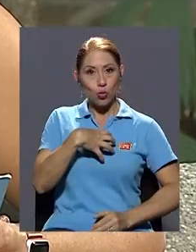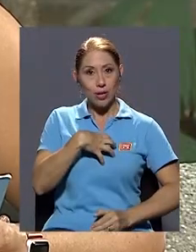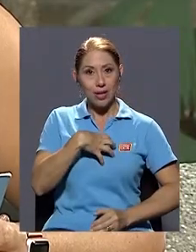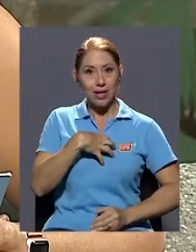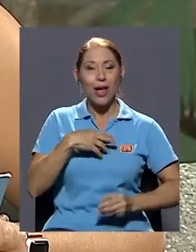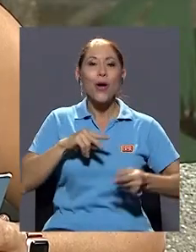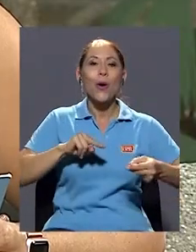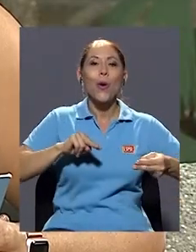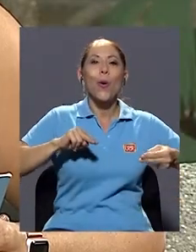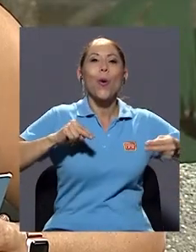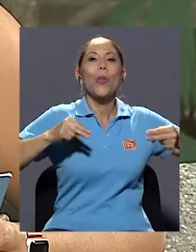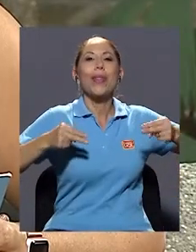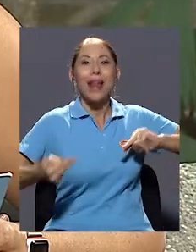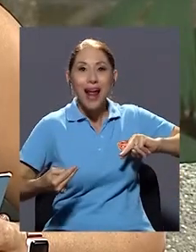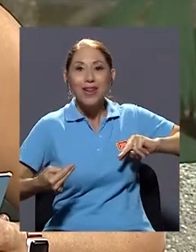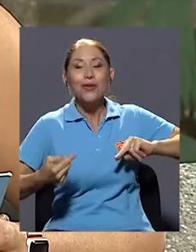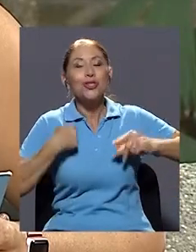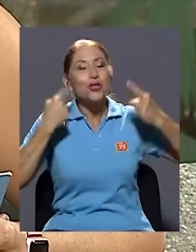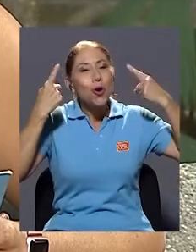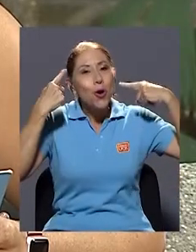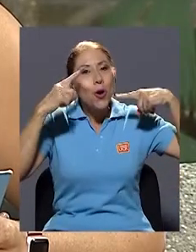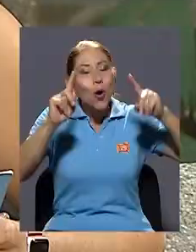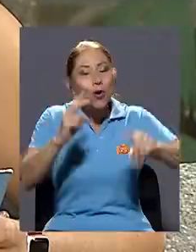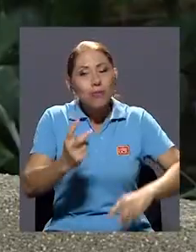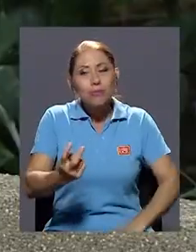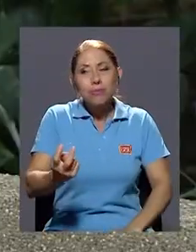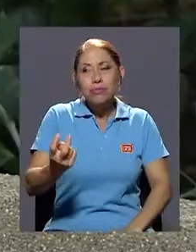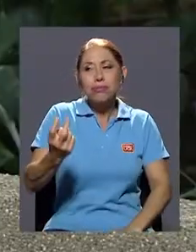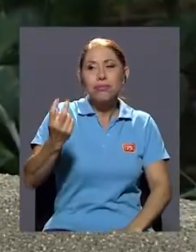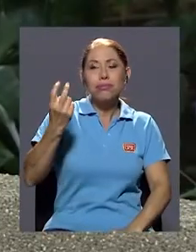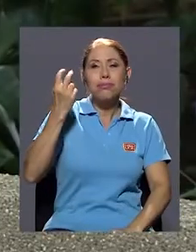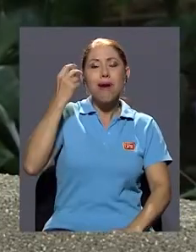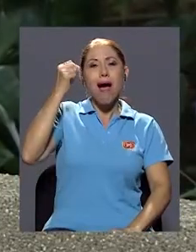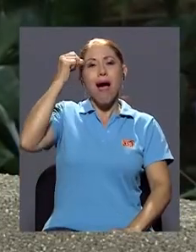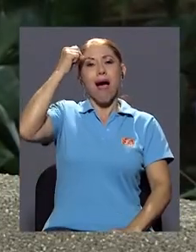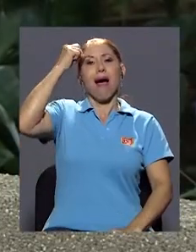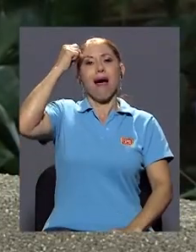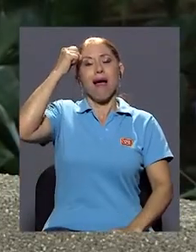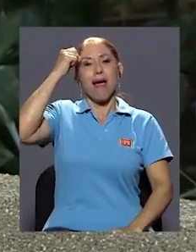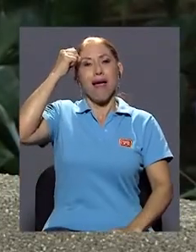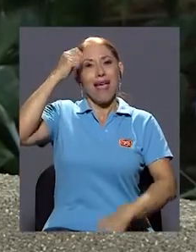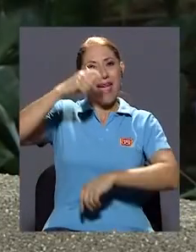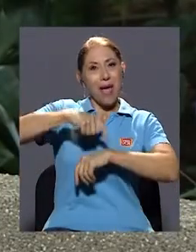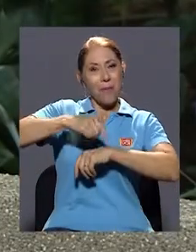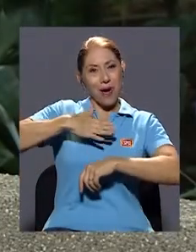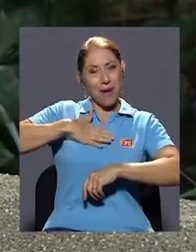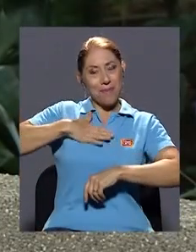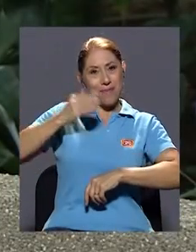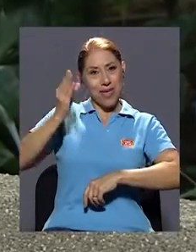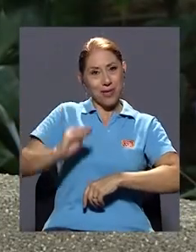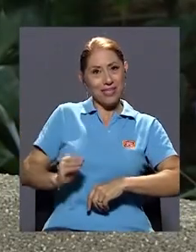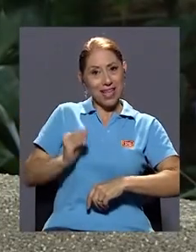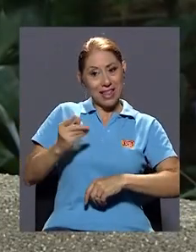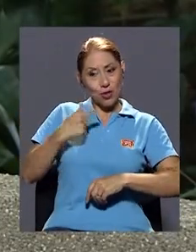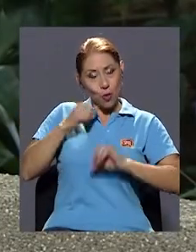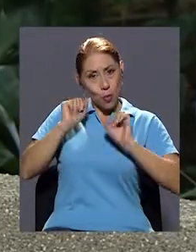contrario, yo logro ubicarme en esa época y logro tener una actitud empática,